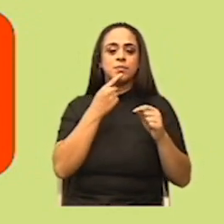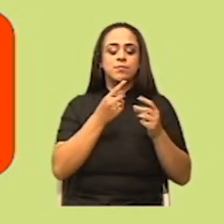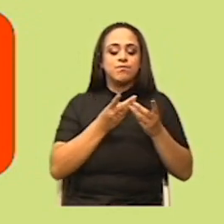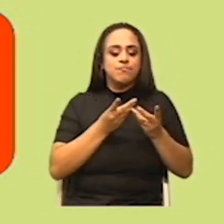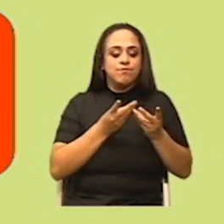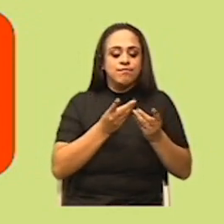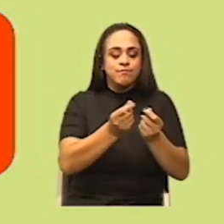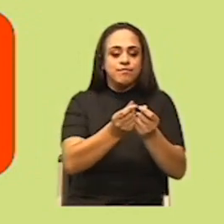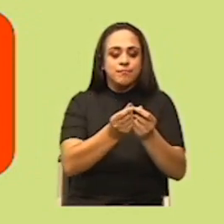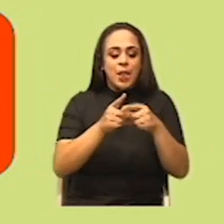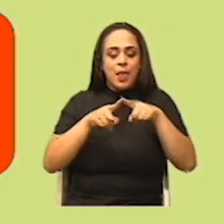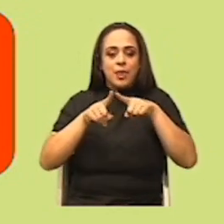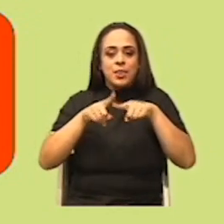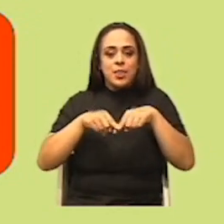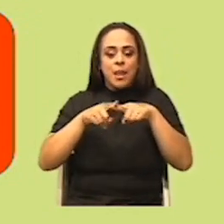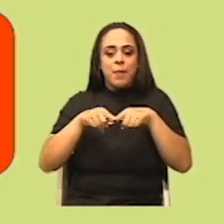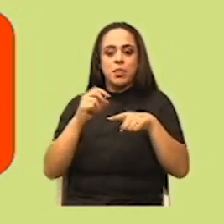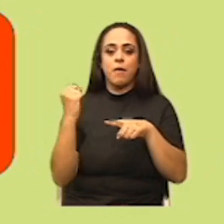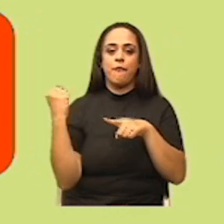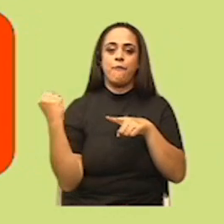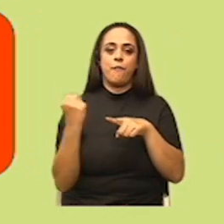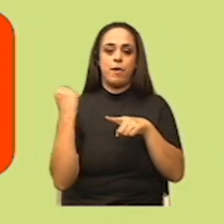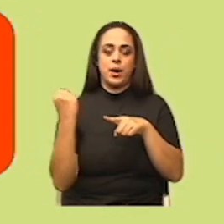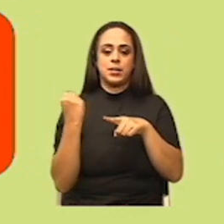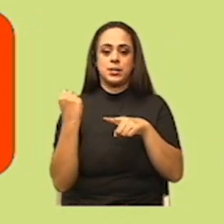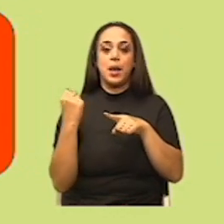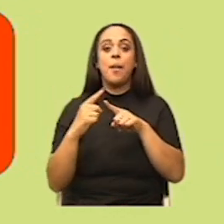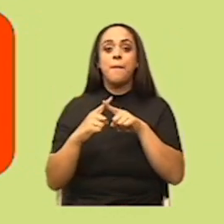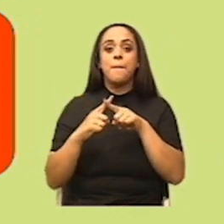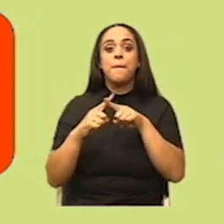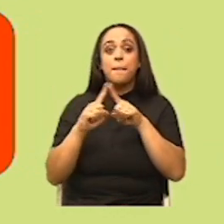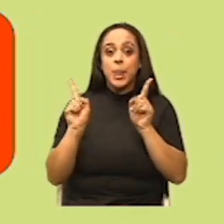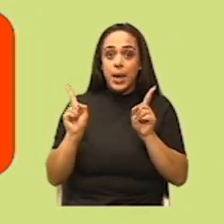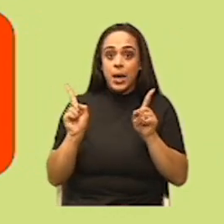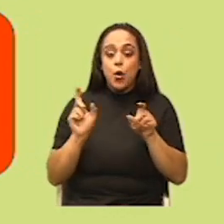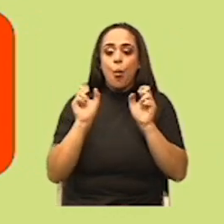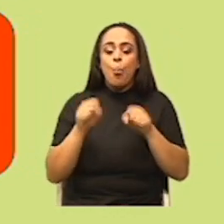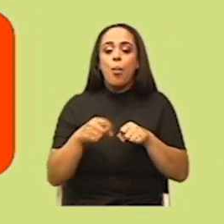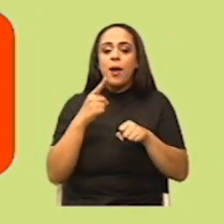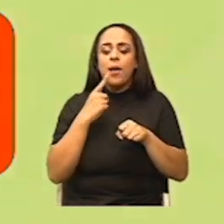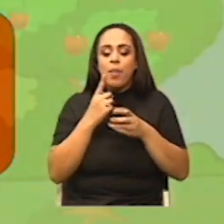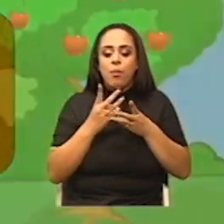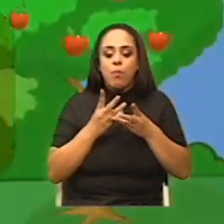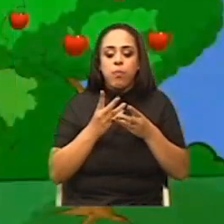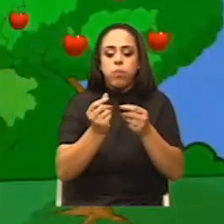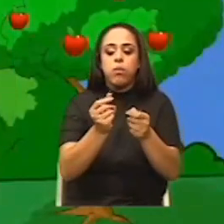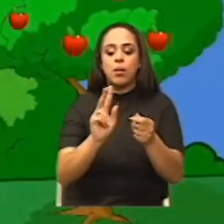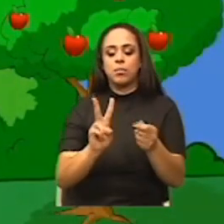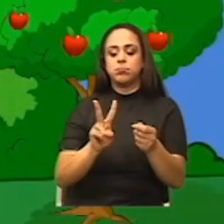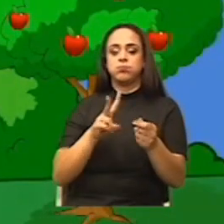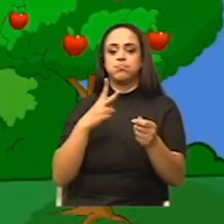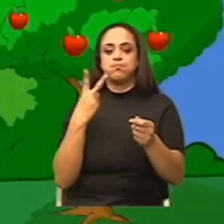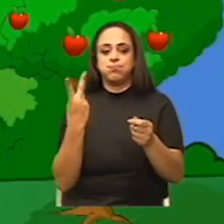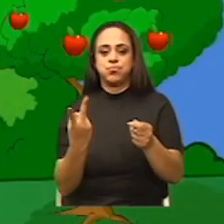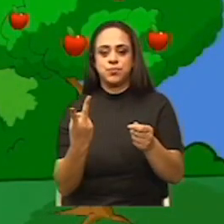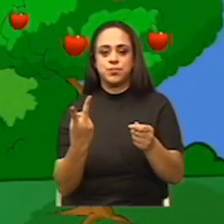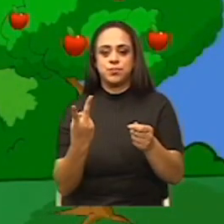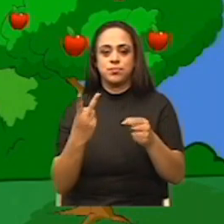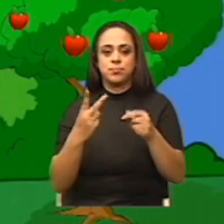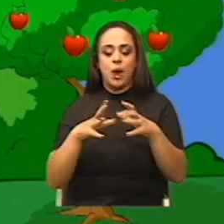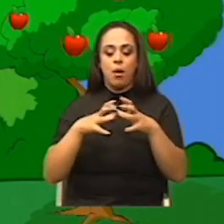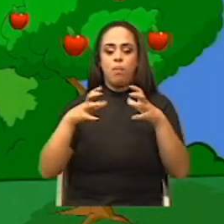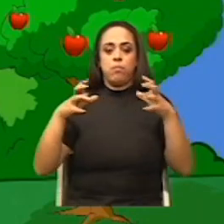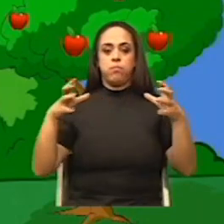directamente proporcional a la fuerza, pero se puede decir que la aceleración es inversamente proporcional a la masa.